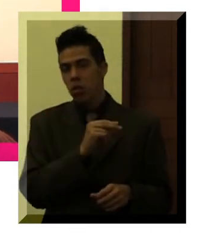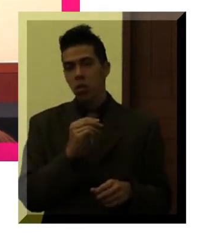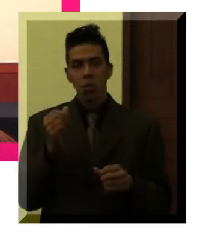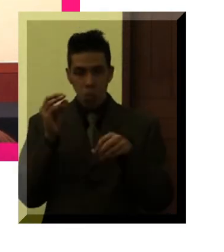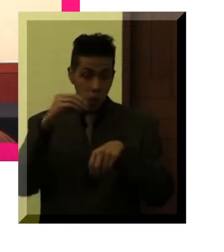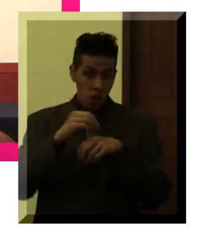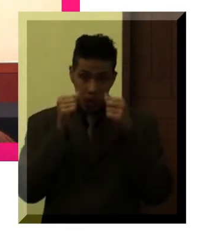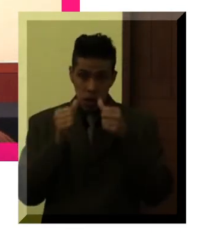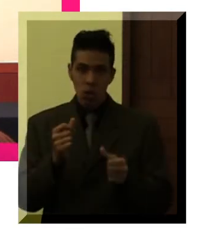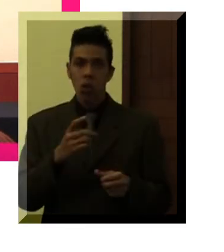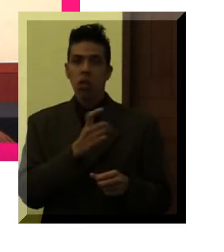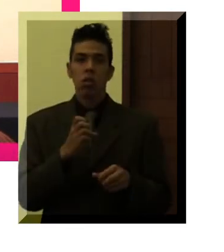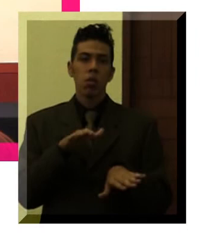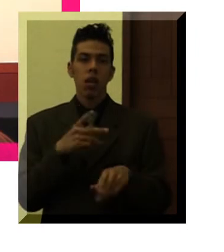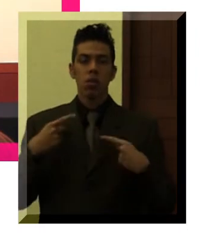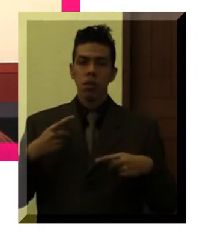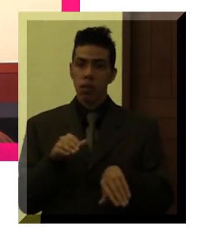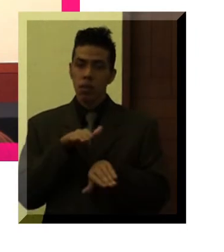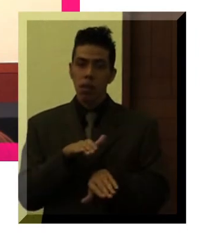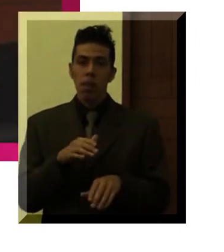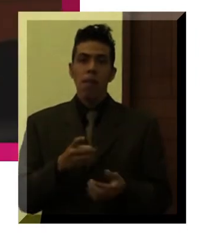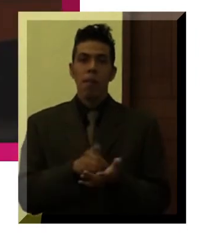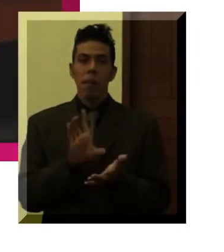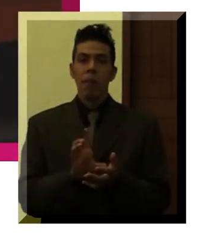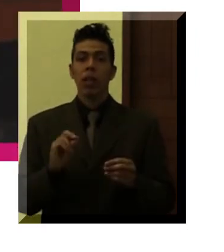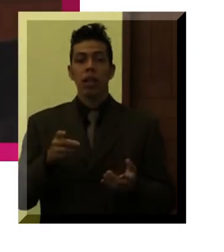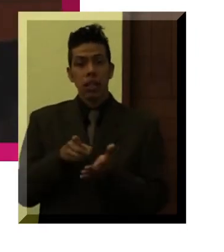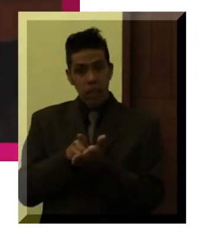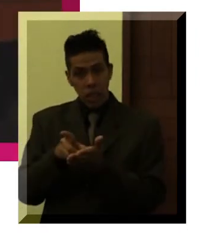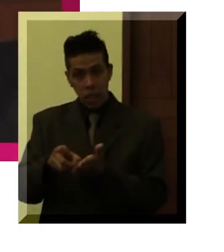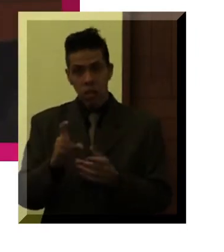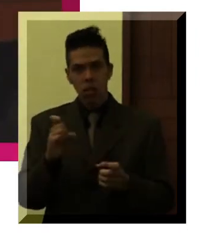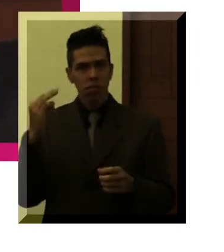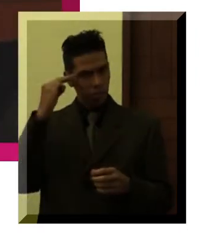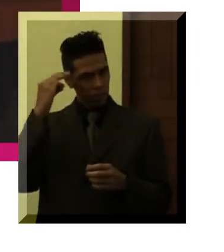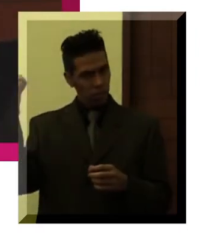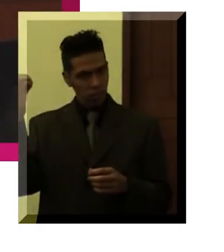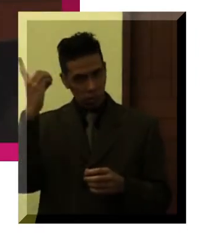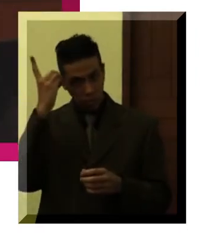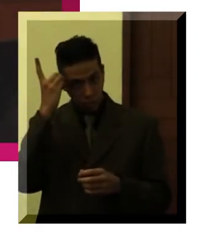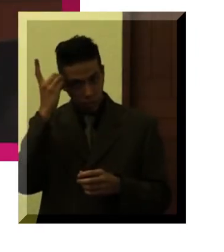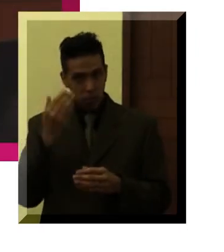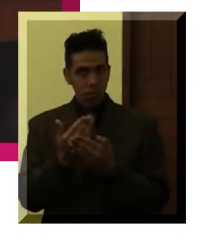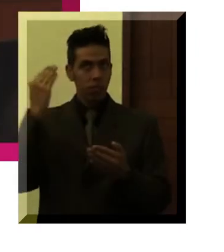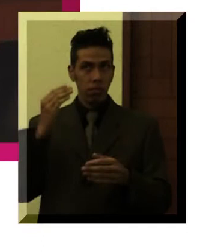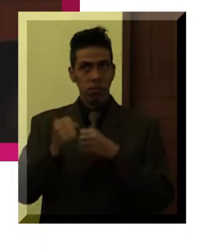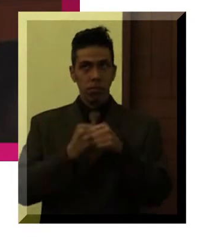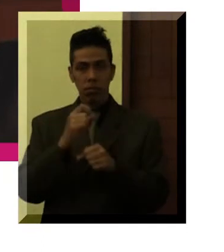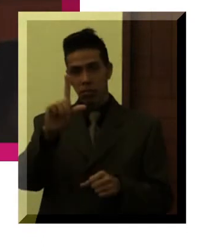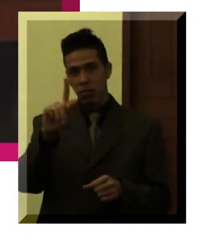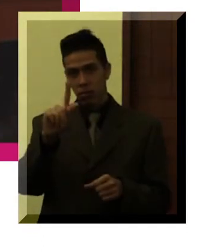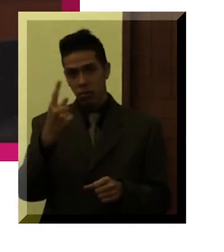Derechos del Impedido, por ejemplo, del 73. La Declaración de los Derechos del Retrasado Mental, del